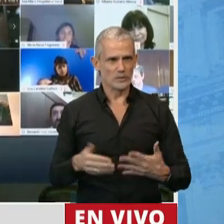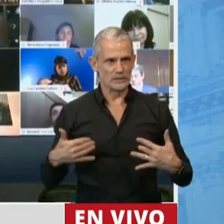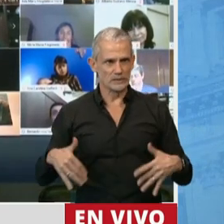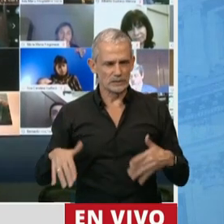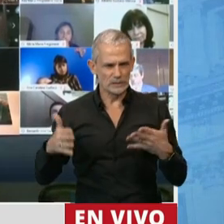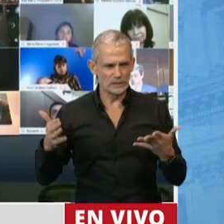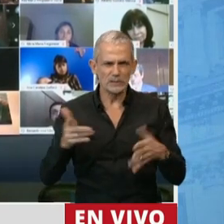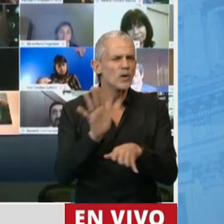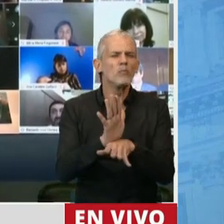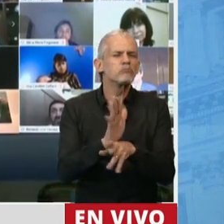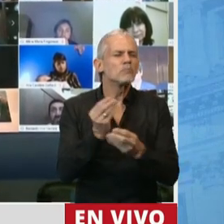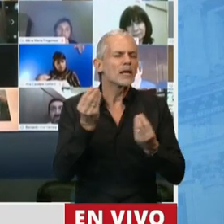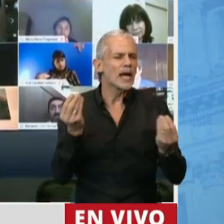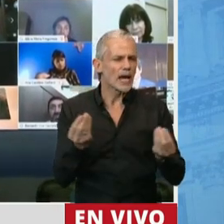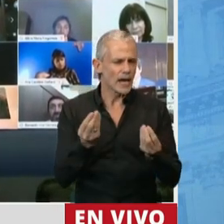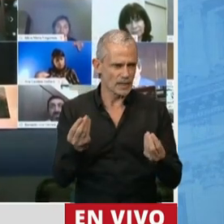¿Qué quiere decir esto?